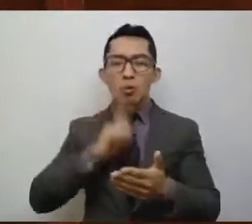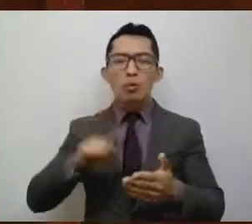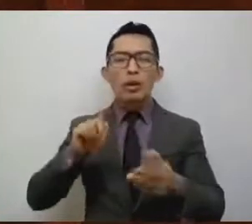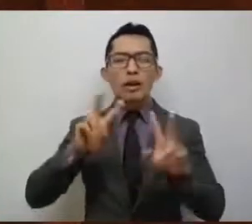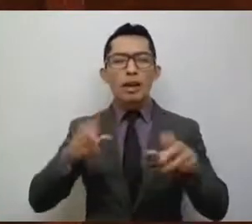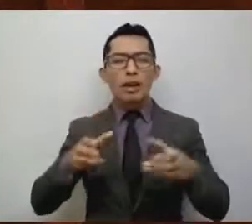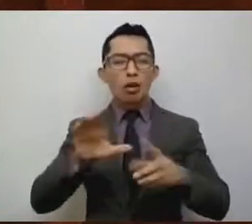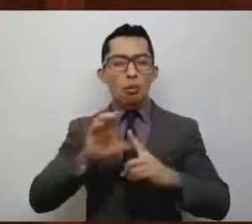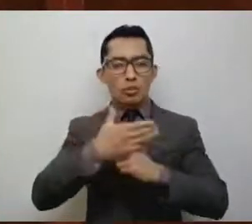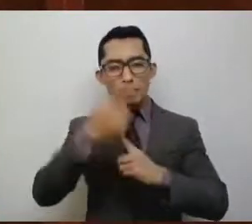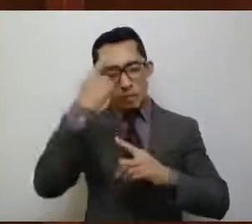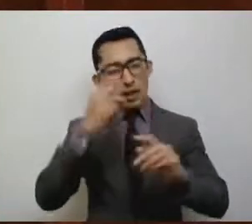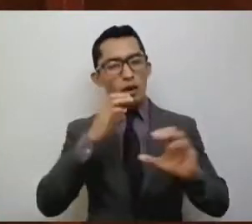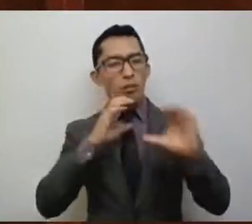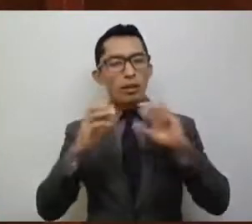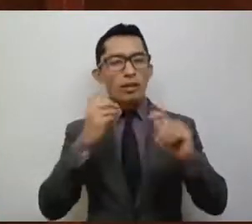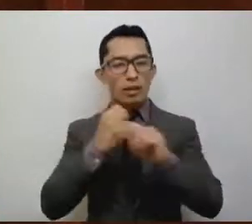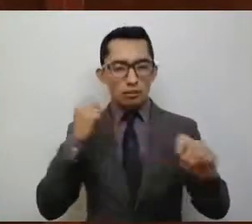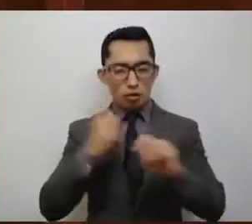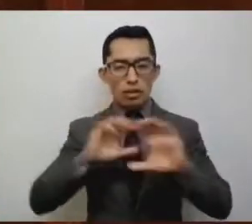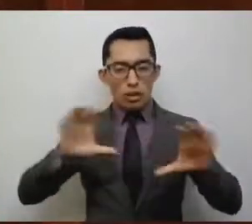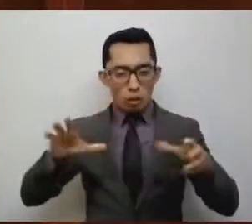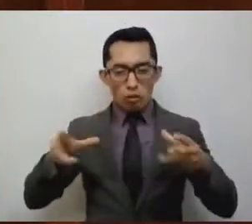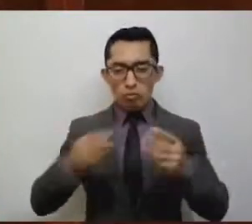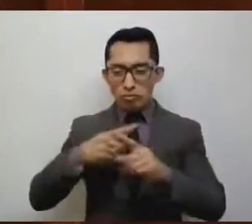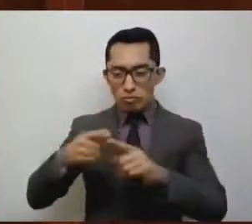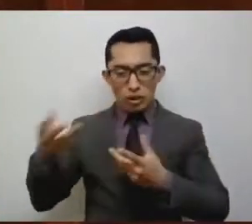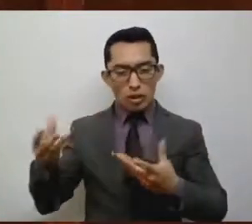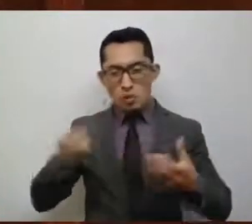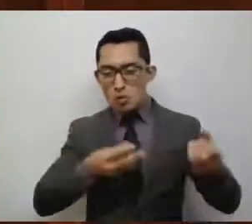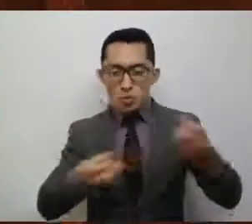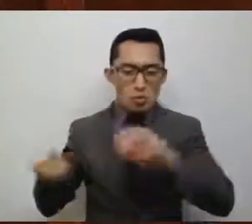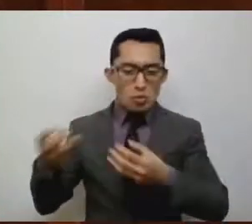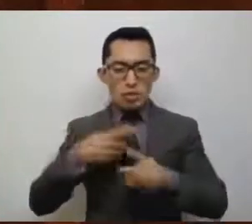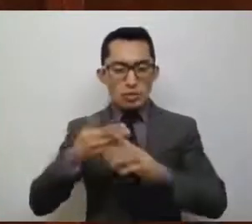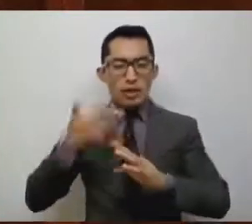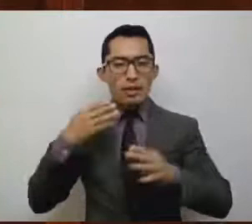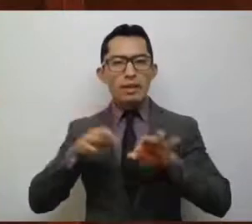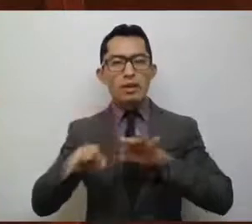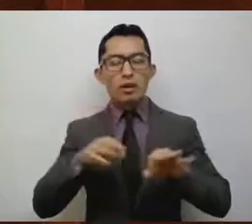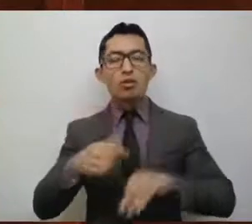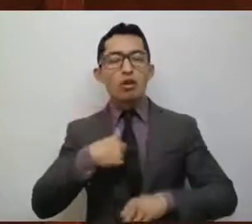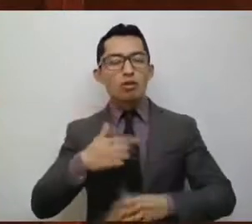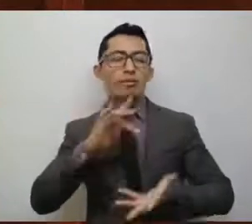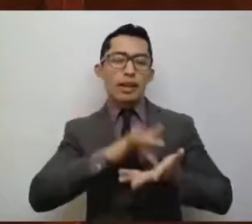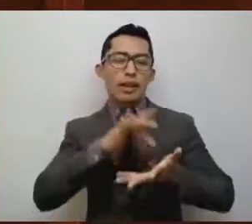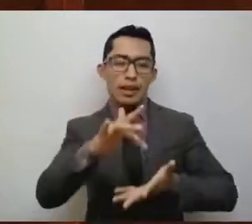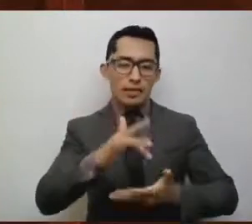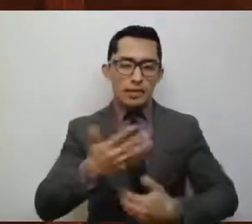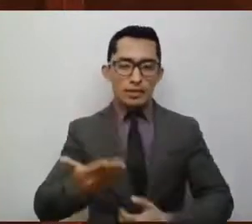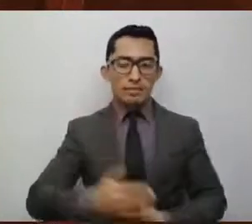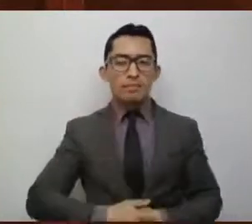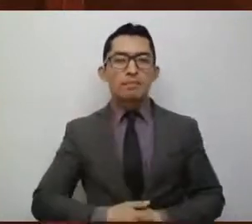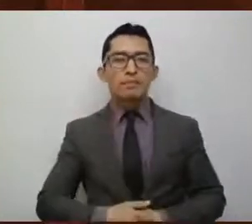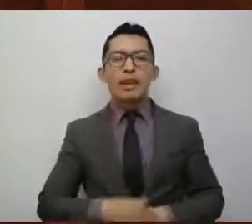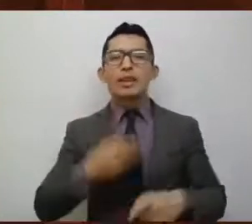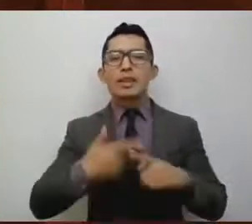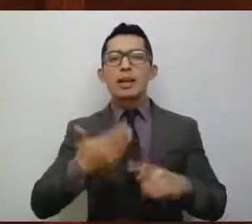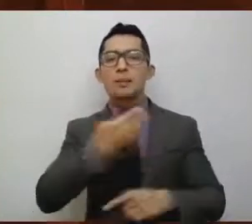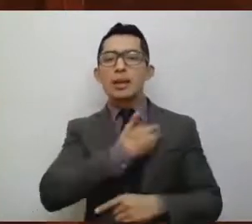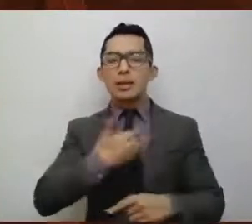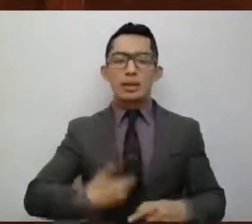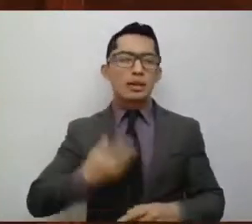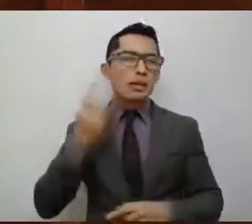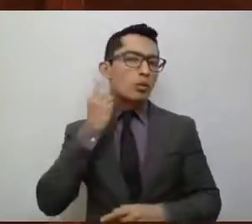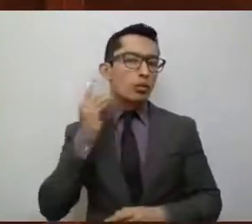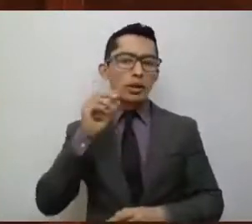Comisión de Comunicaciones y Transportes, a quien, por supuesto, con gratulo. Especialmente al presidente diputado